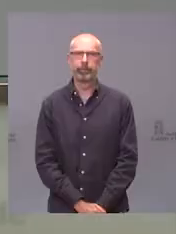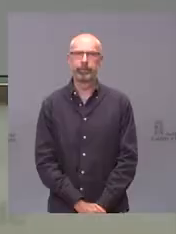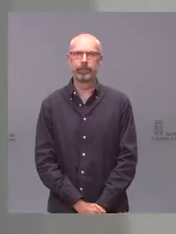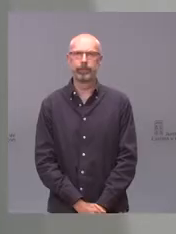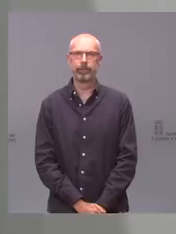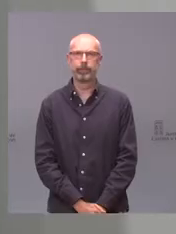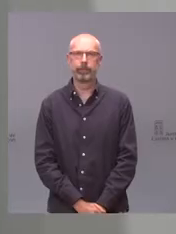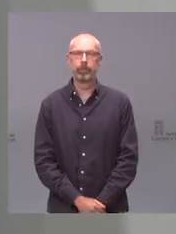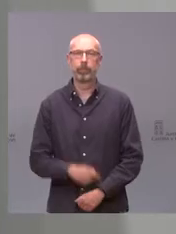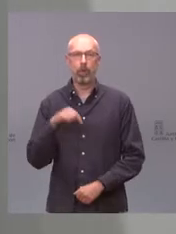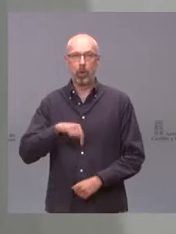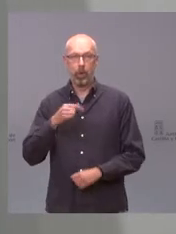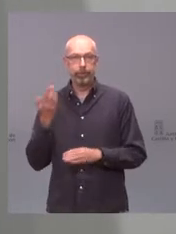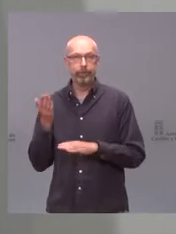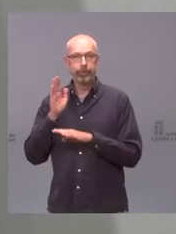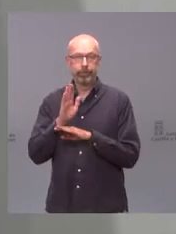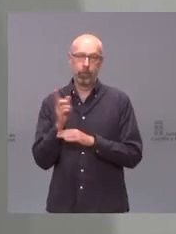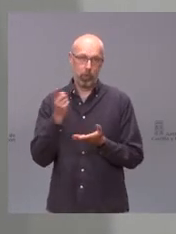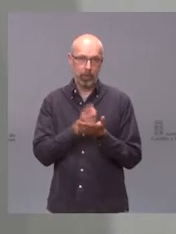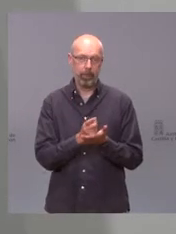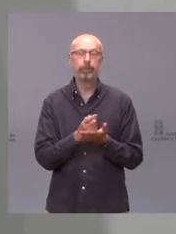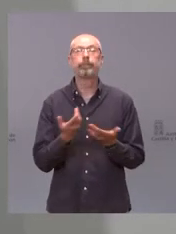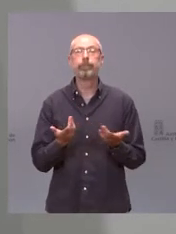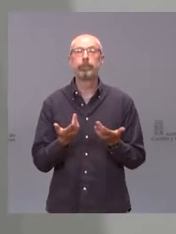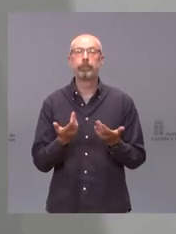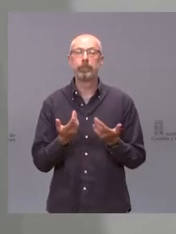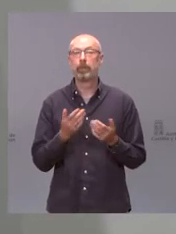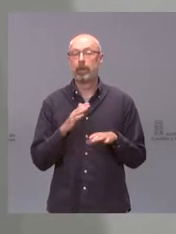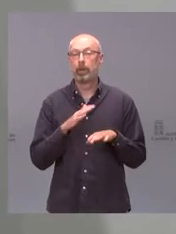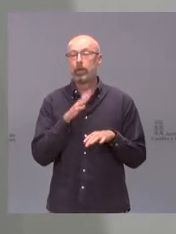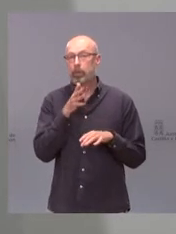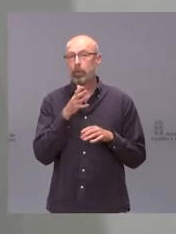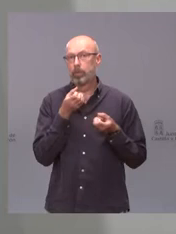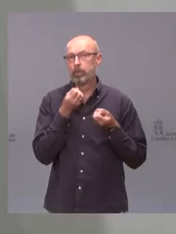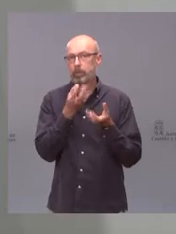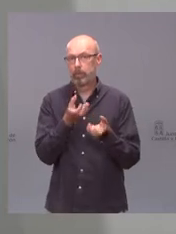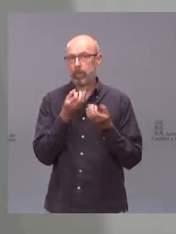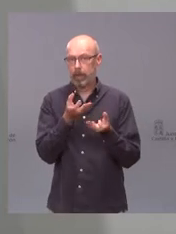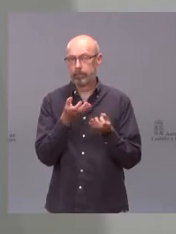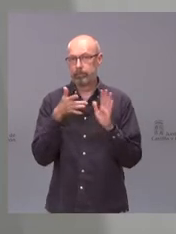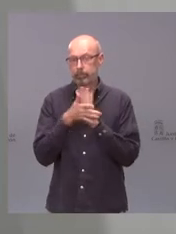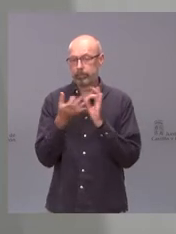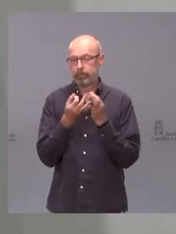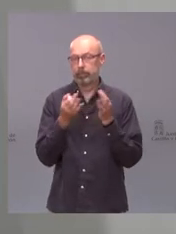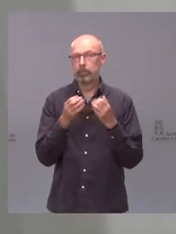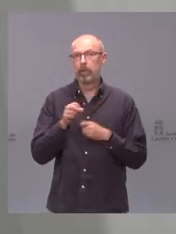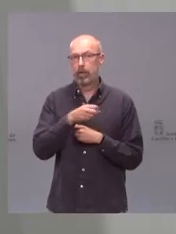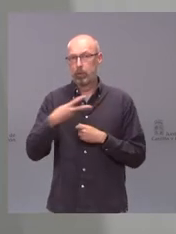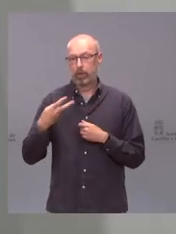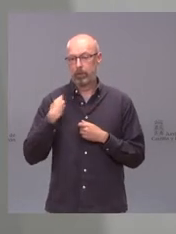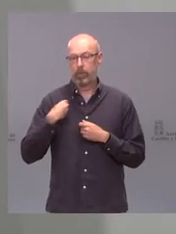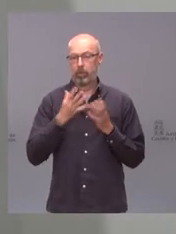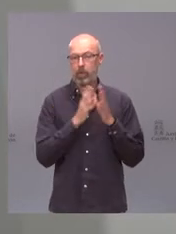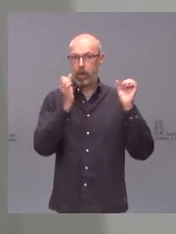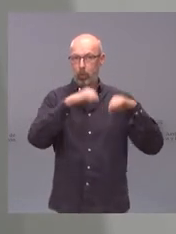Comparecemos hoy nuevamente para dar cuenta del resultado del acuerdo de las medidas